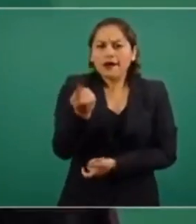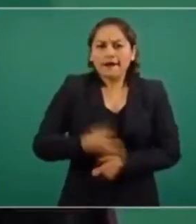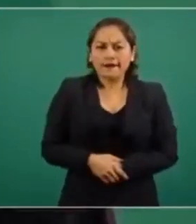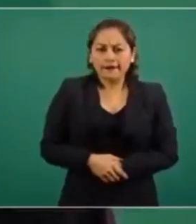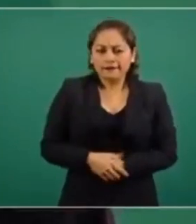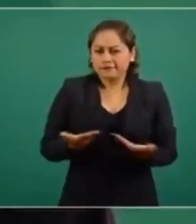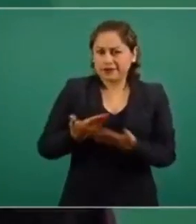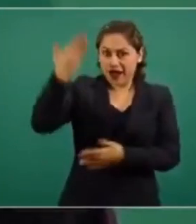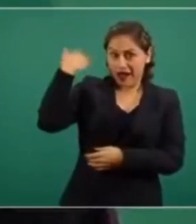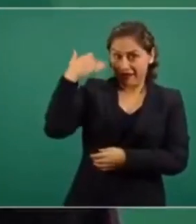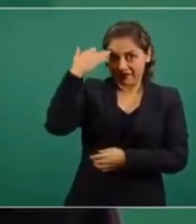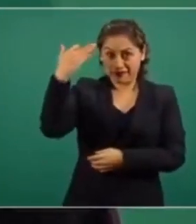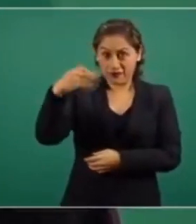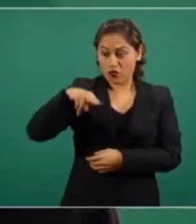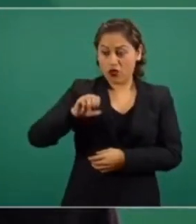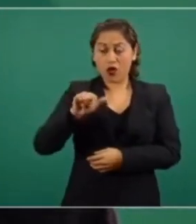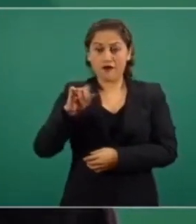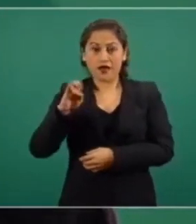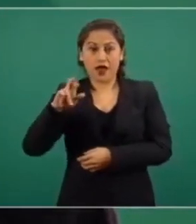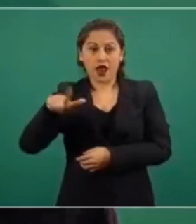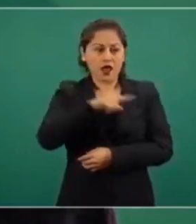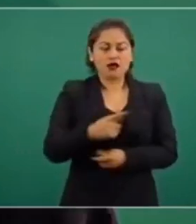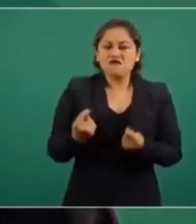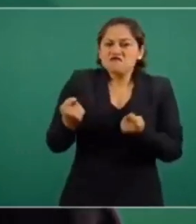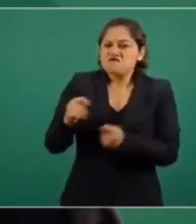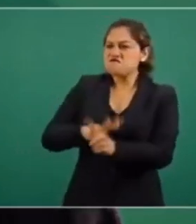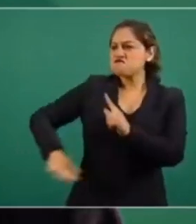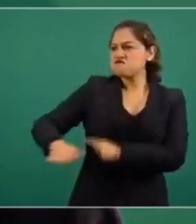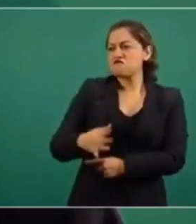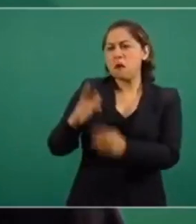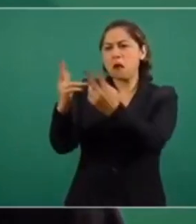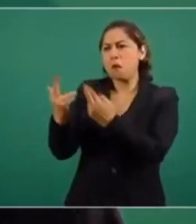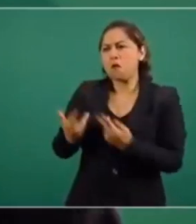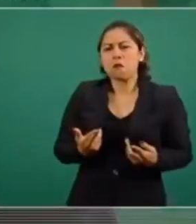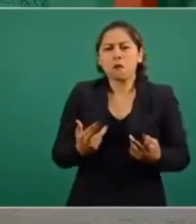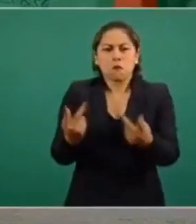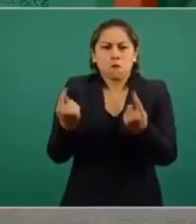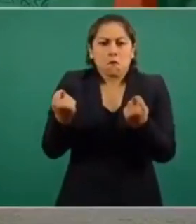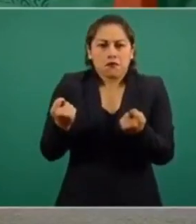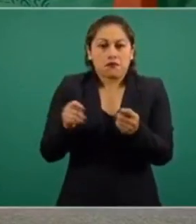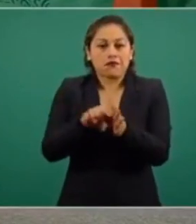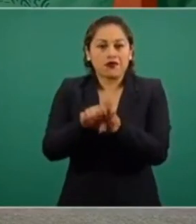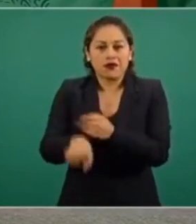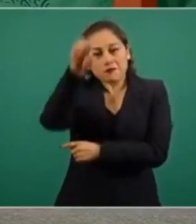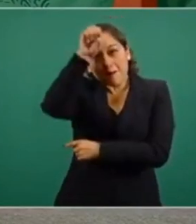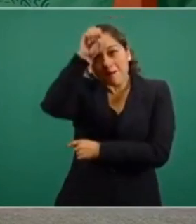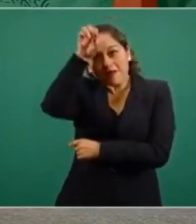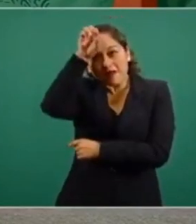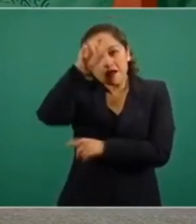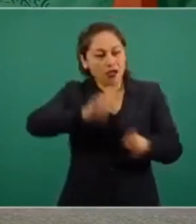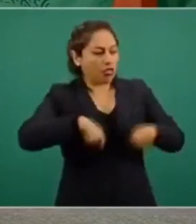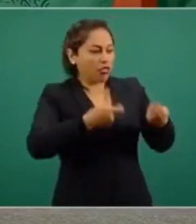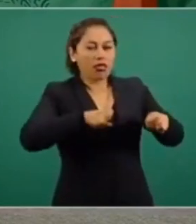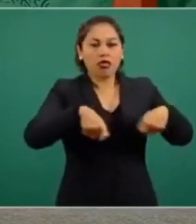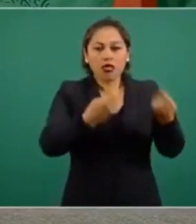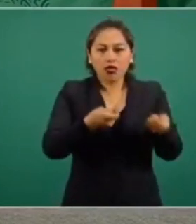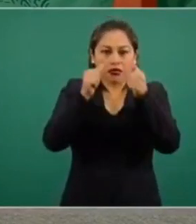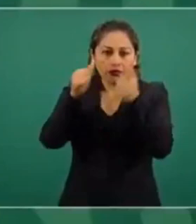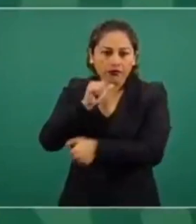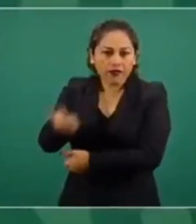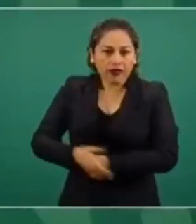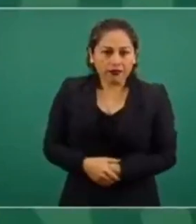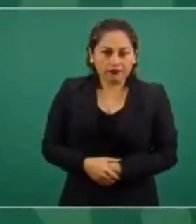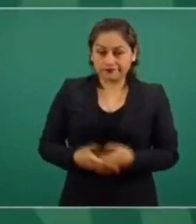durante el periodo neoliberal para destruir el territorio. Todo esto que estamos hablando es la minería. Nada más ya se les